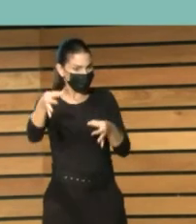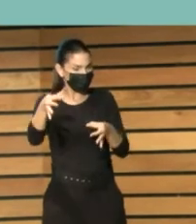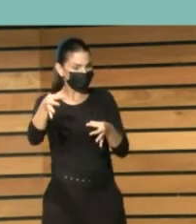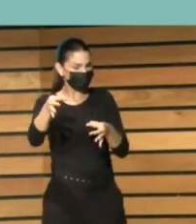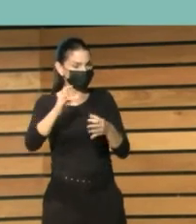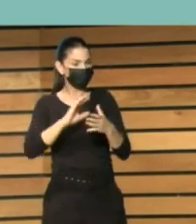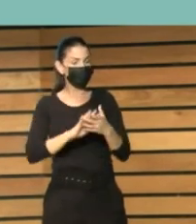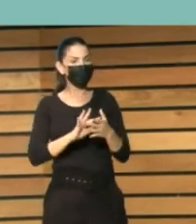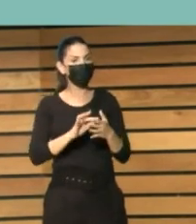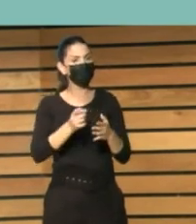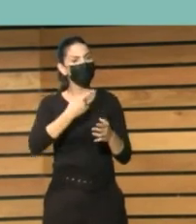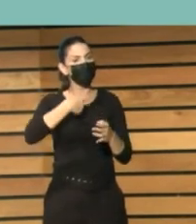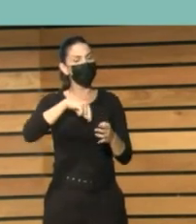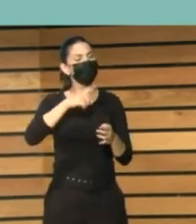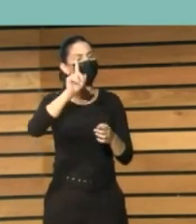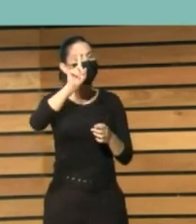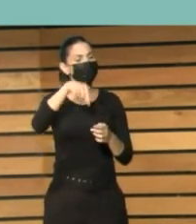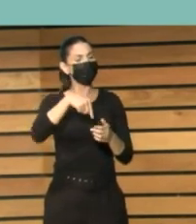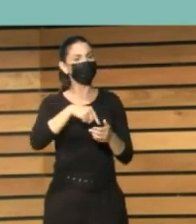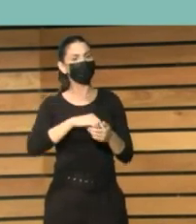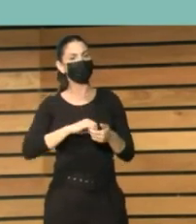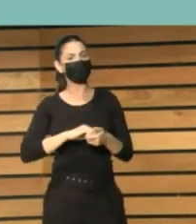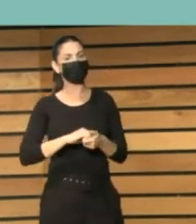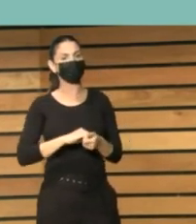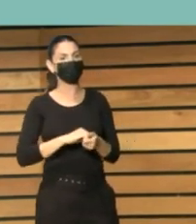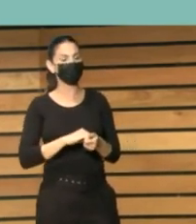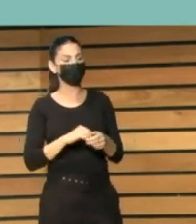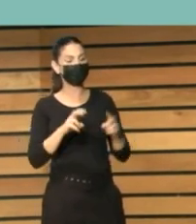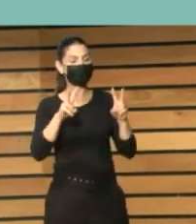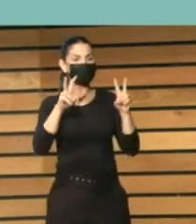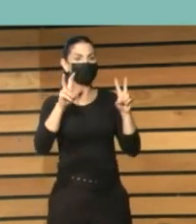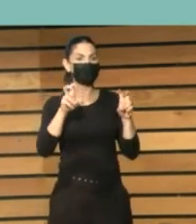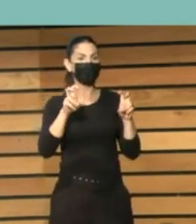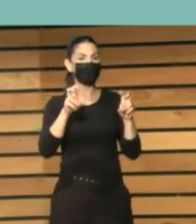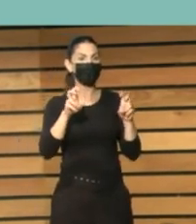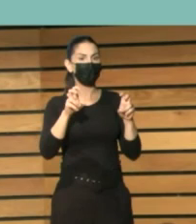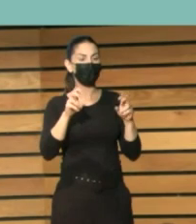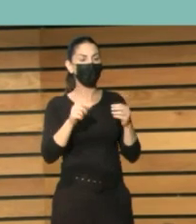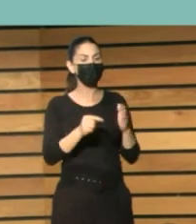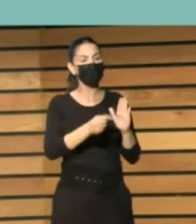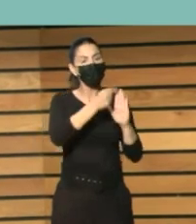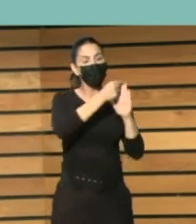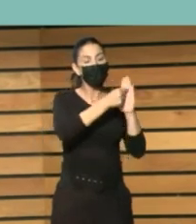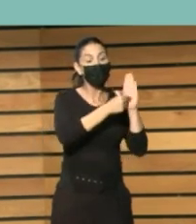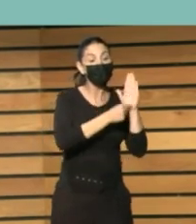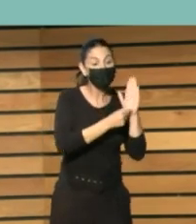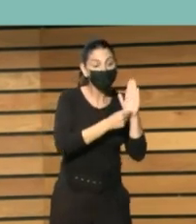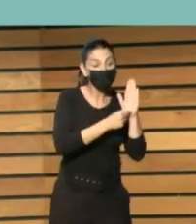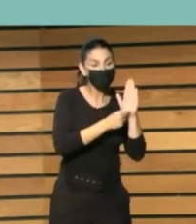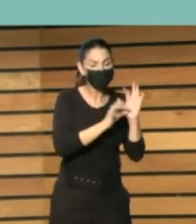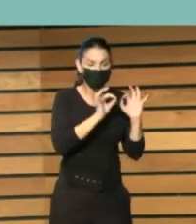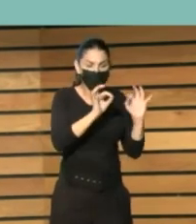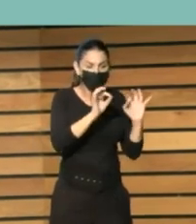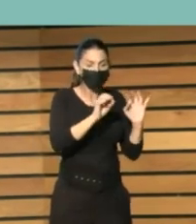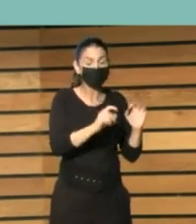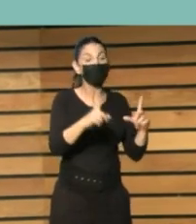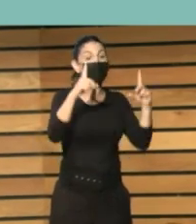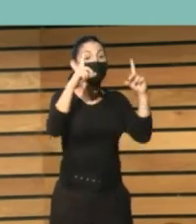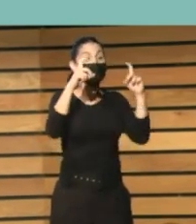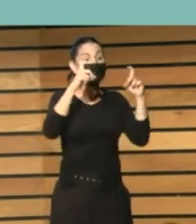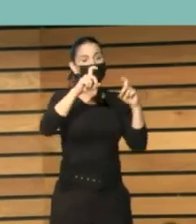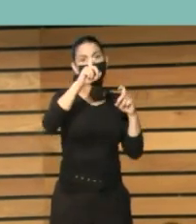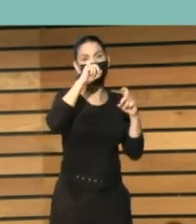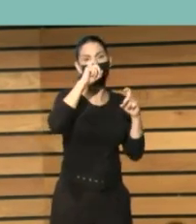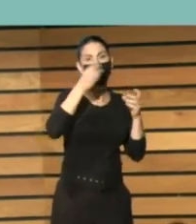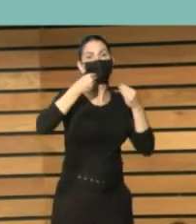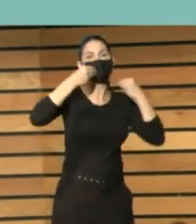y tuvimos el atrevimiento de dedicar apartados a la fotografía histórica. La fotografía histórica es mucho más compleja